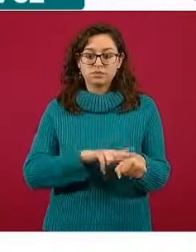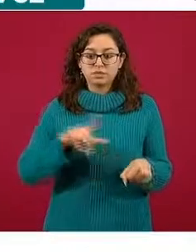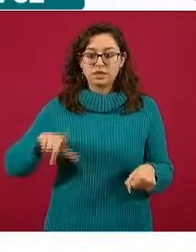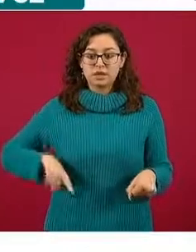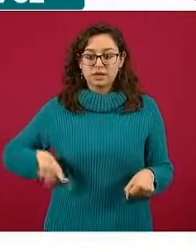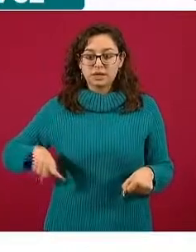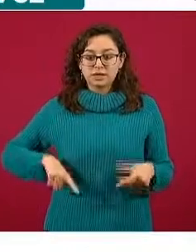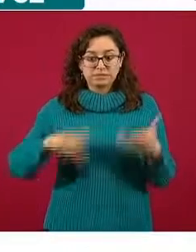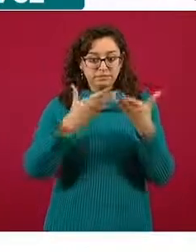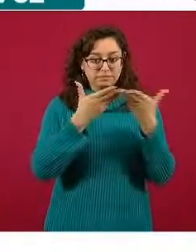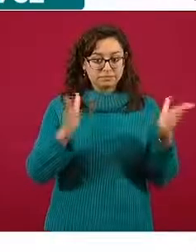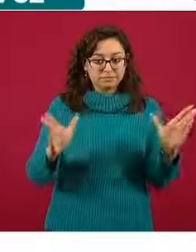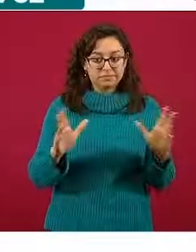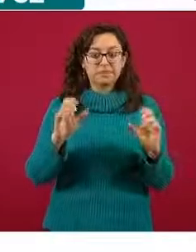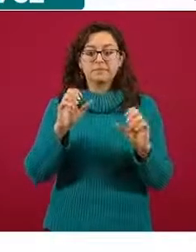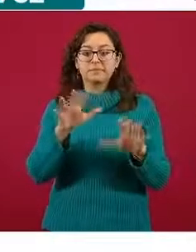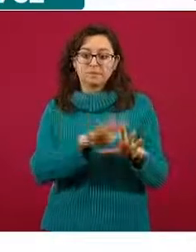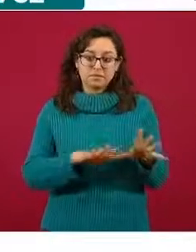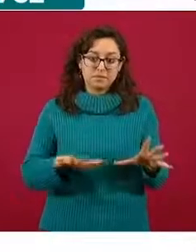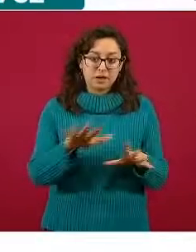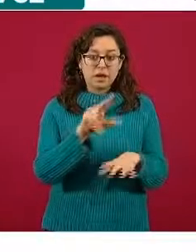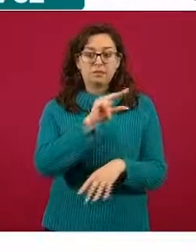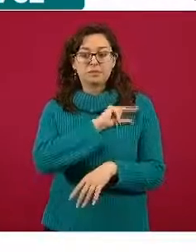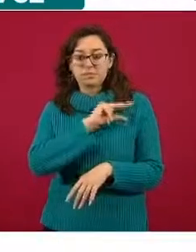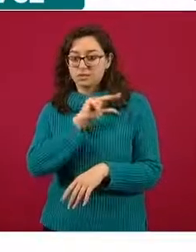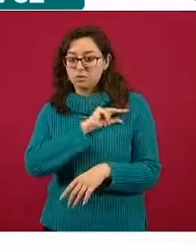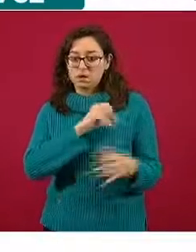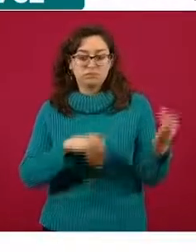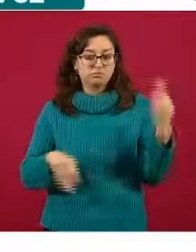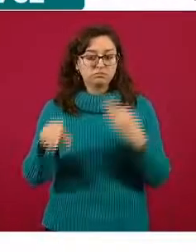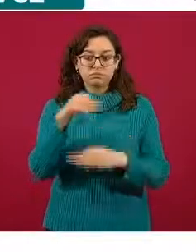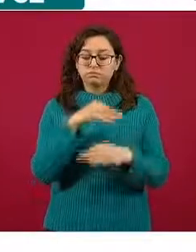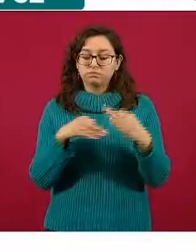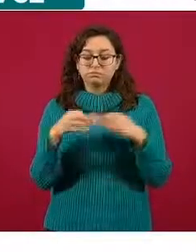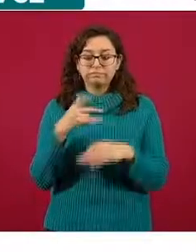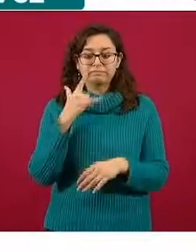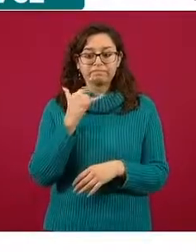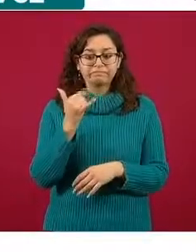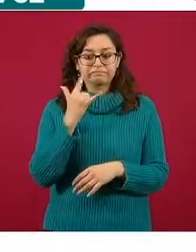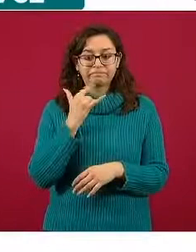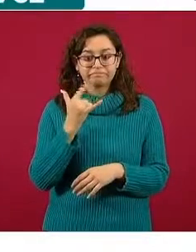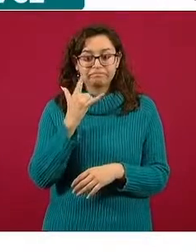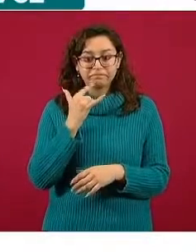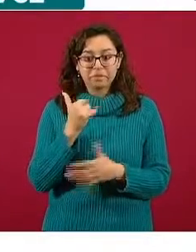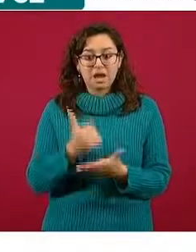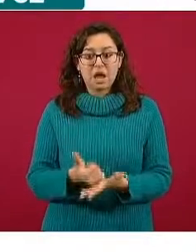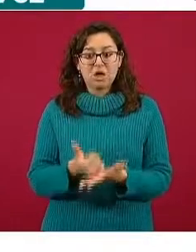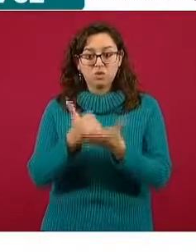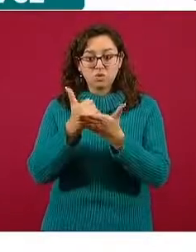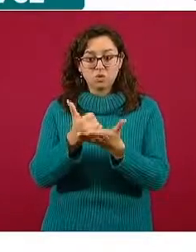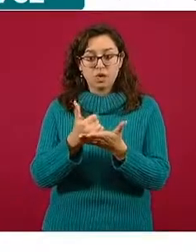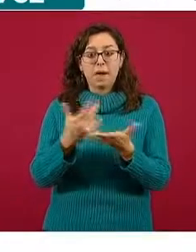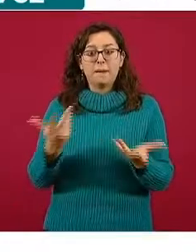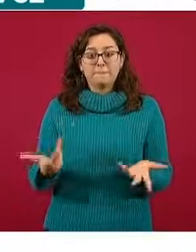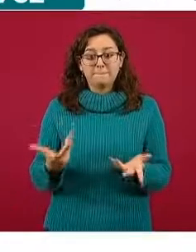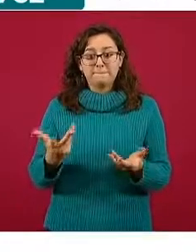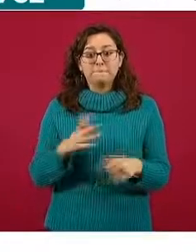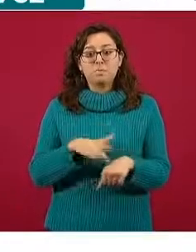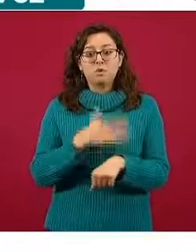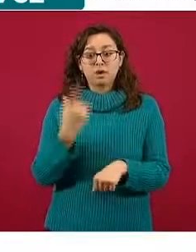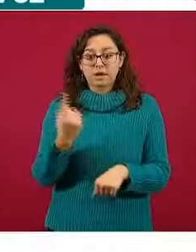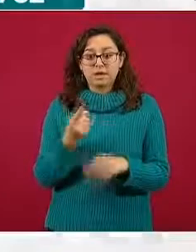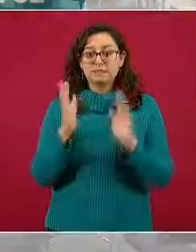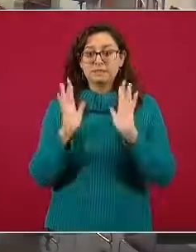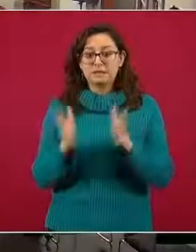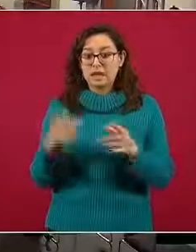sociales y privados, han hecho posible que tengamos un total de prácticamente un millón de